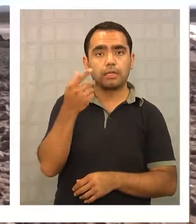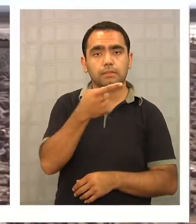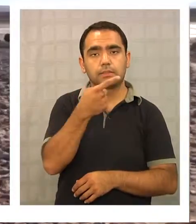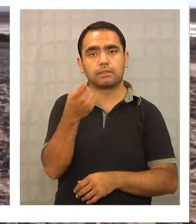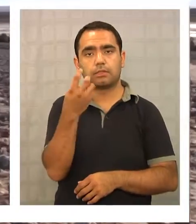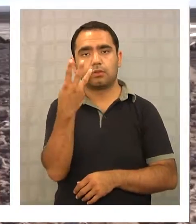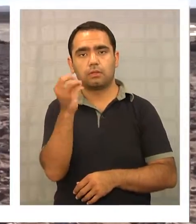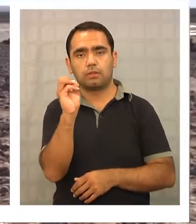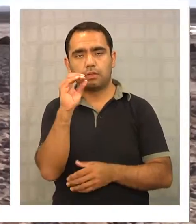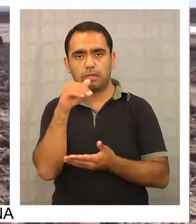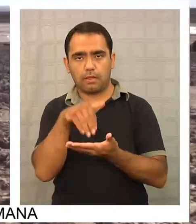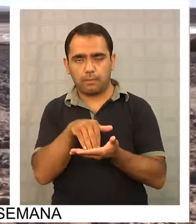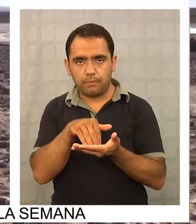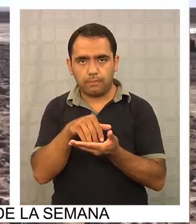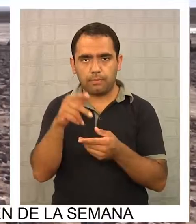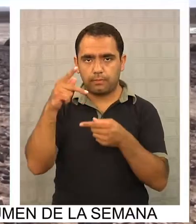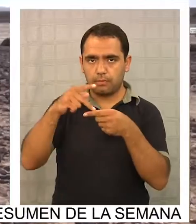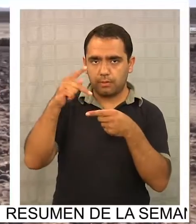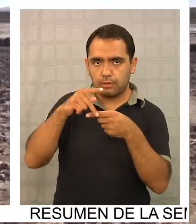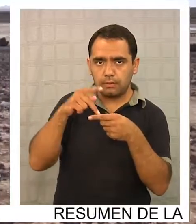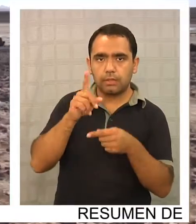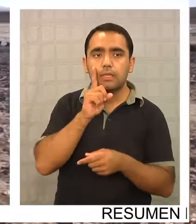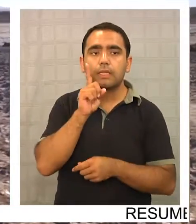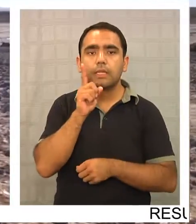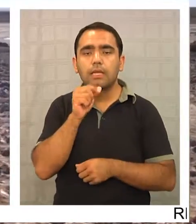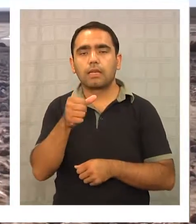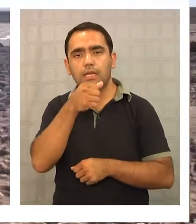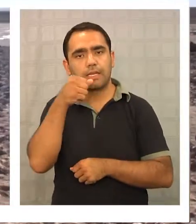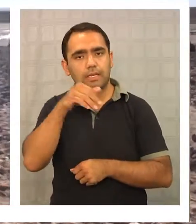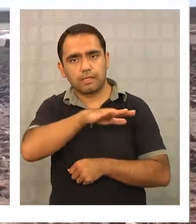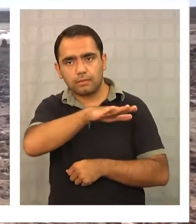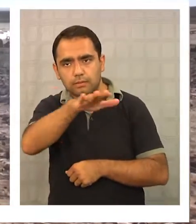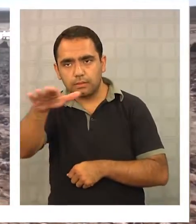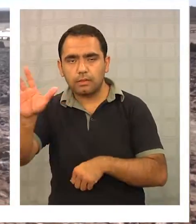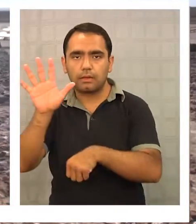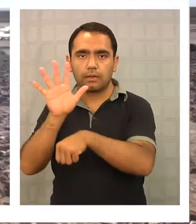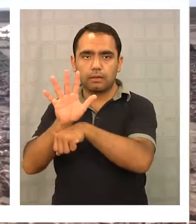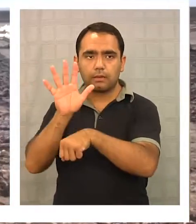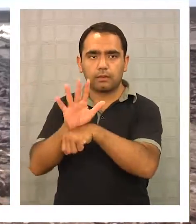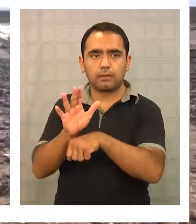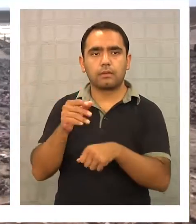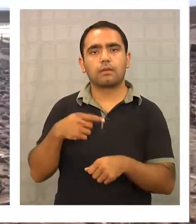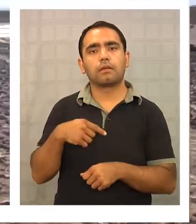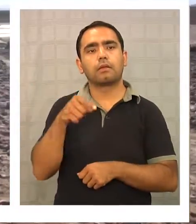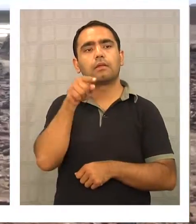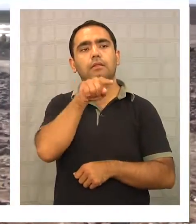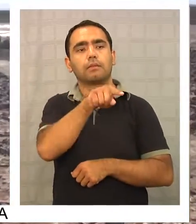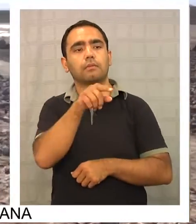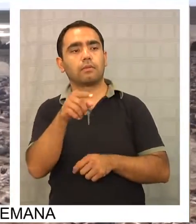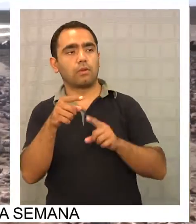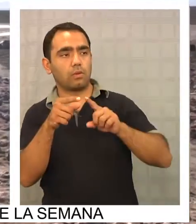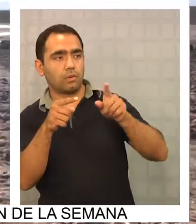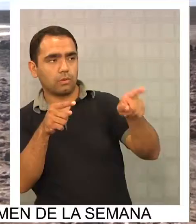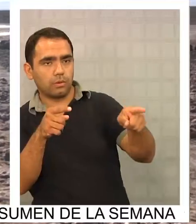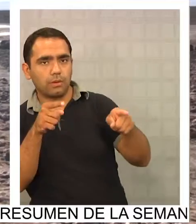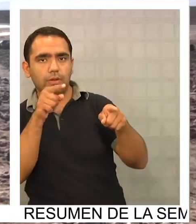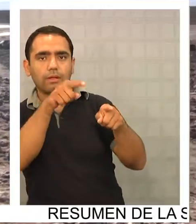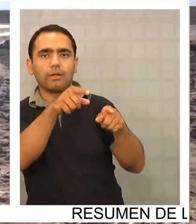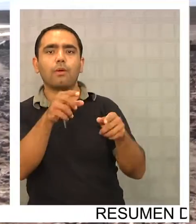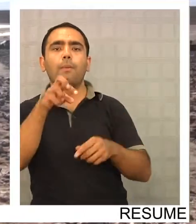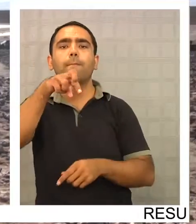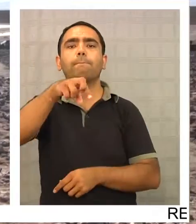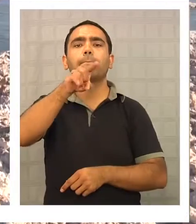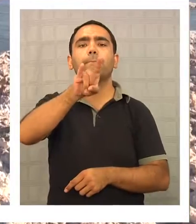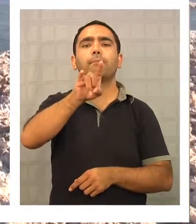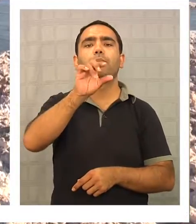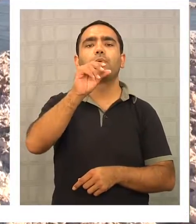Durante el recorrido por los casi 130.000 kilómetros que tiene la Reserva Nacional Pampa del Tamarugal, los puquios